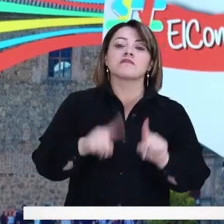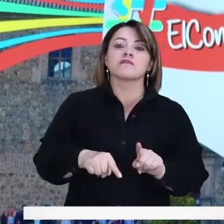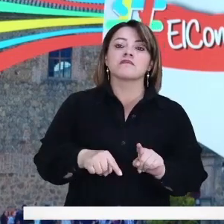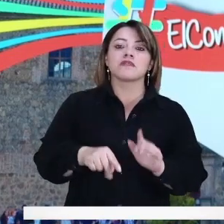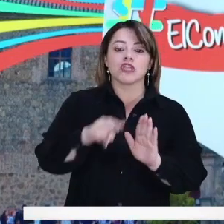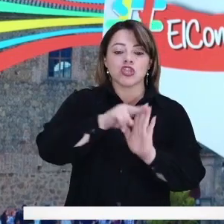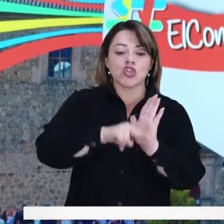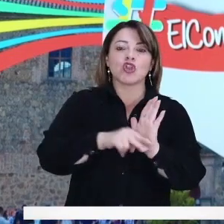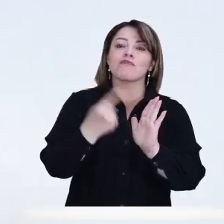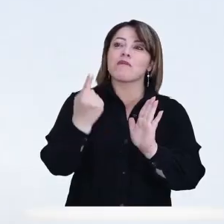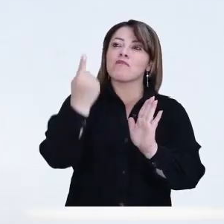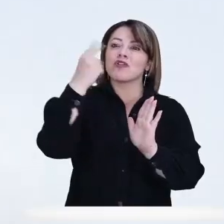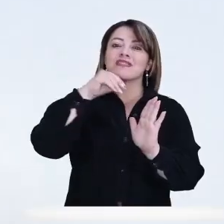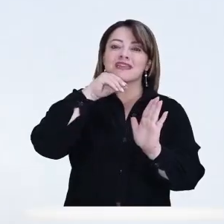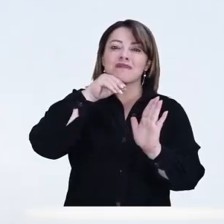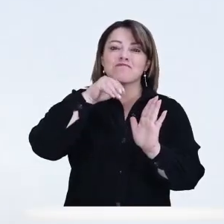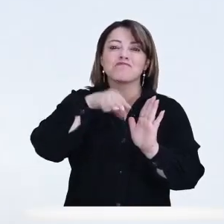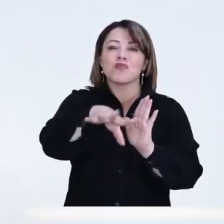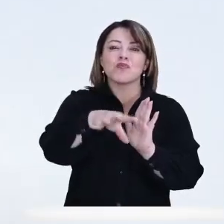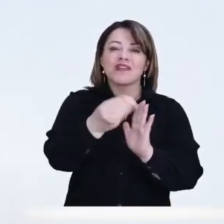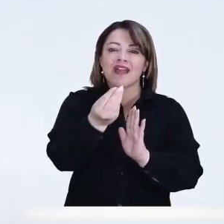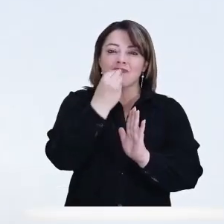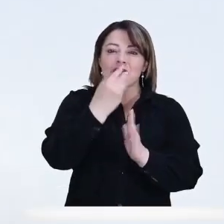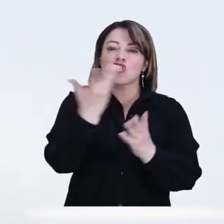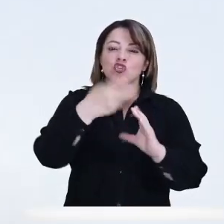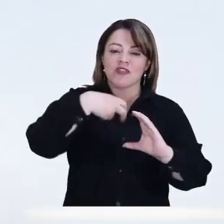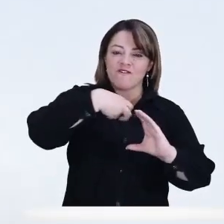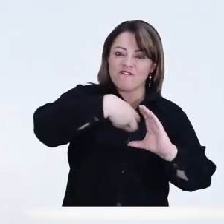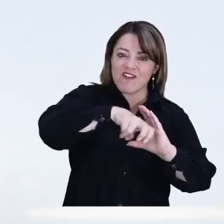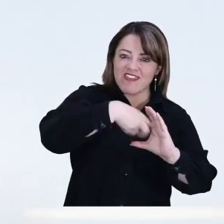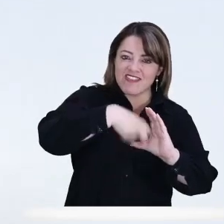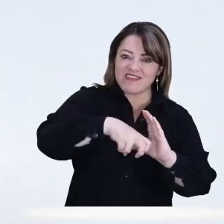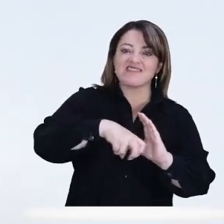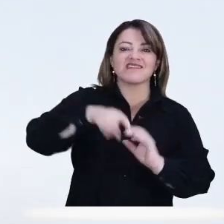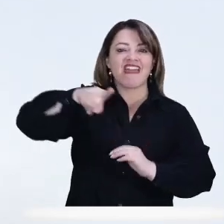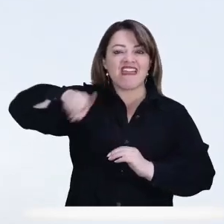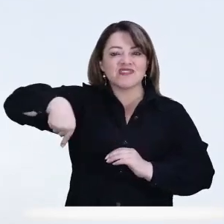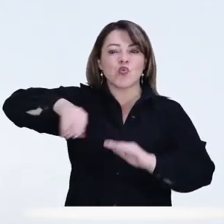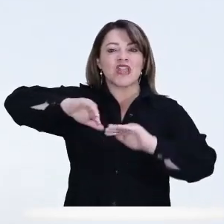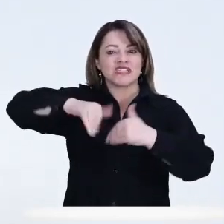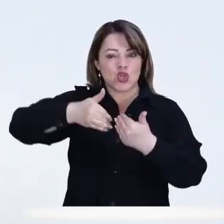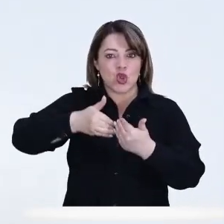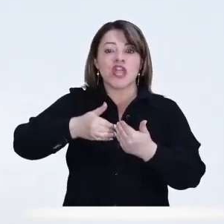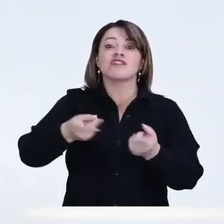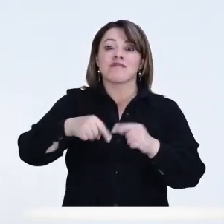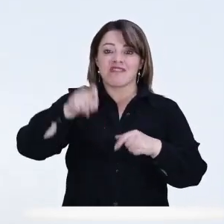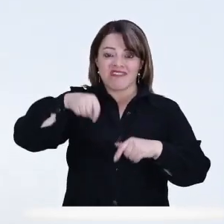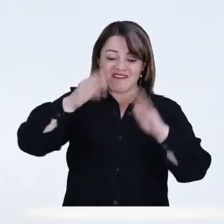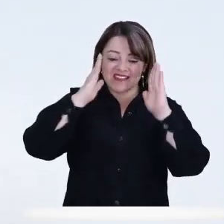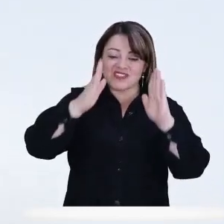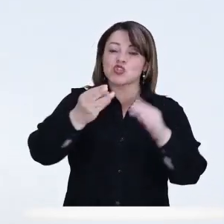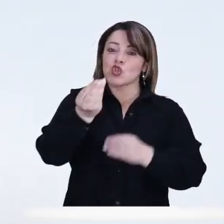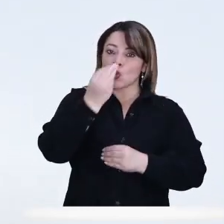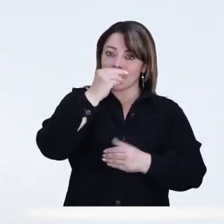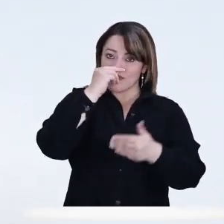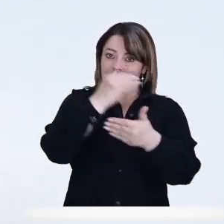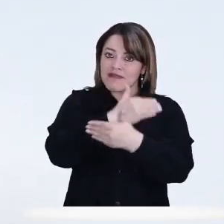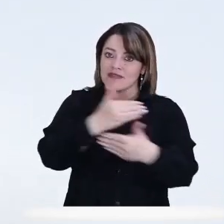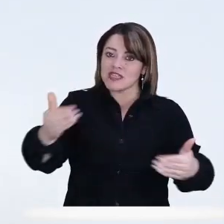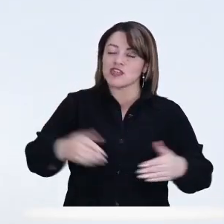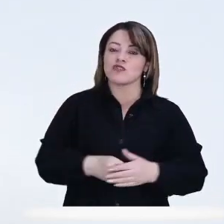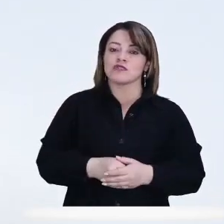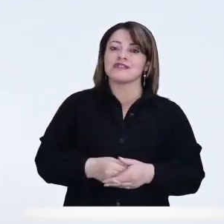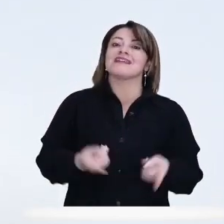una política alimentaria fuerte ofrecida en jardines y en escuelas y colegios, pero